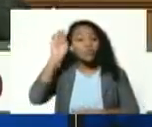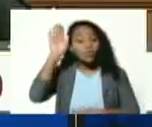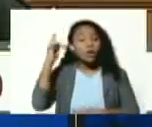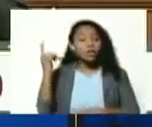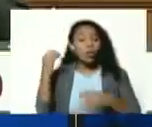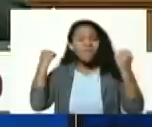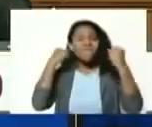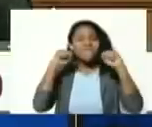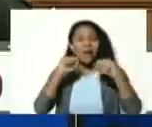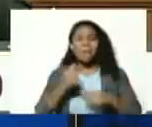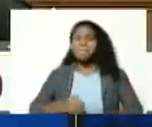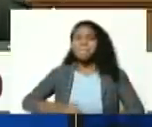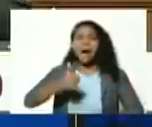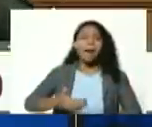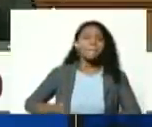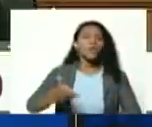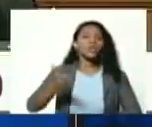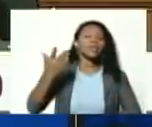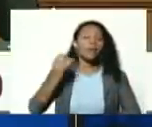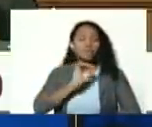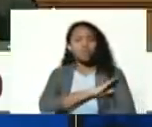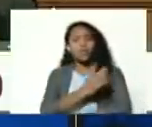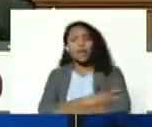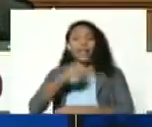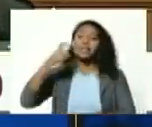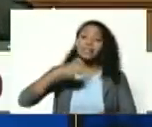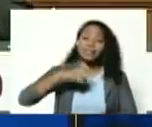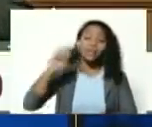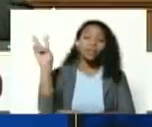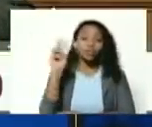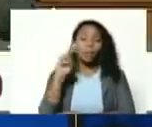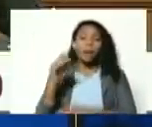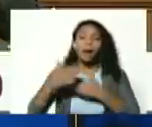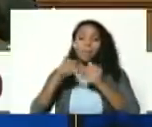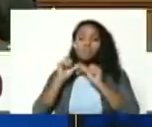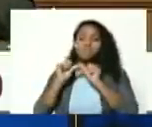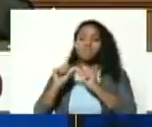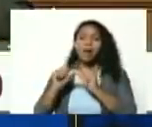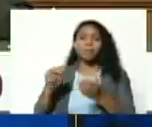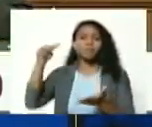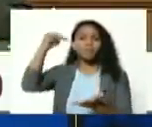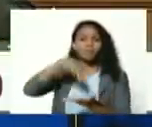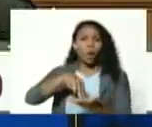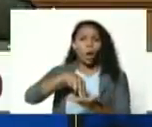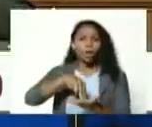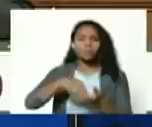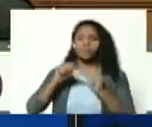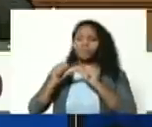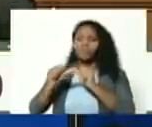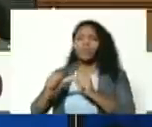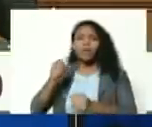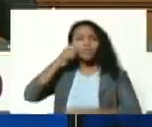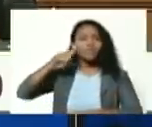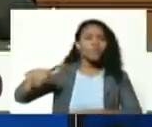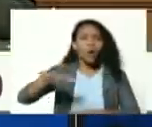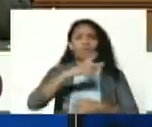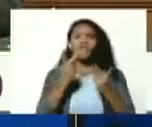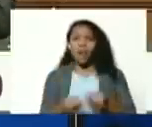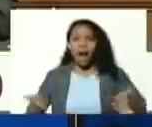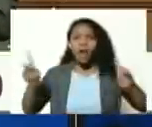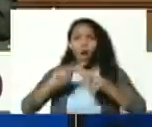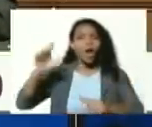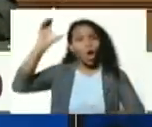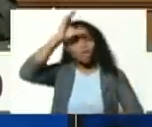ejercicios más vitales y poderosos que necesita Venezuela para mantenerse de pie para tener un pueblo con valores y